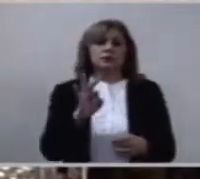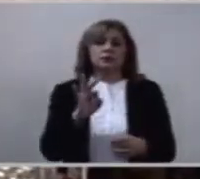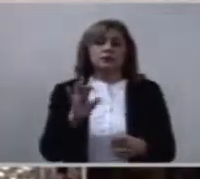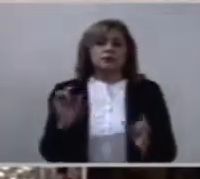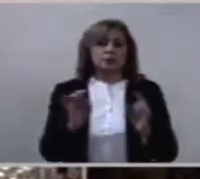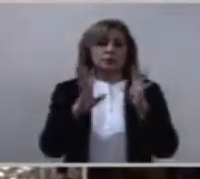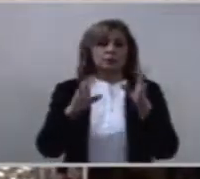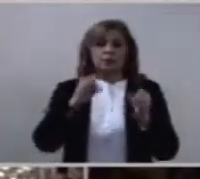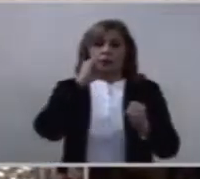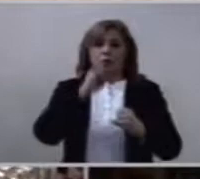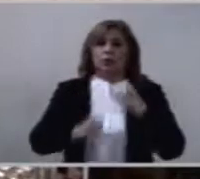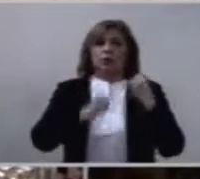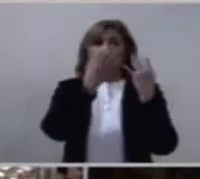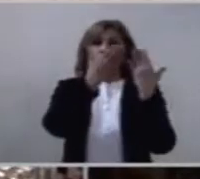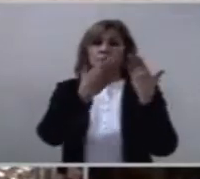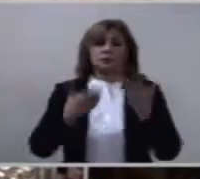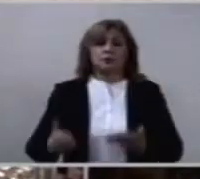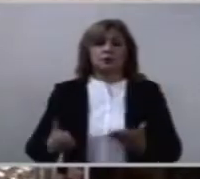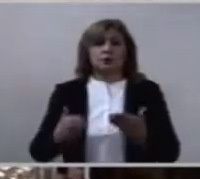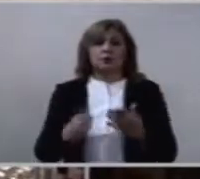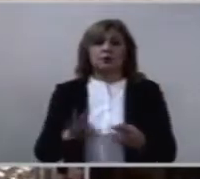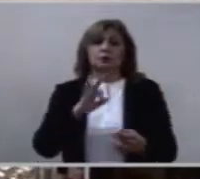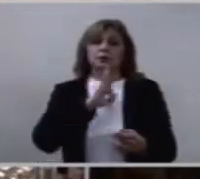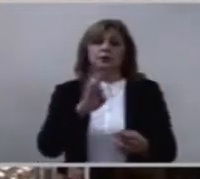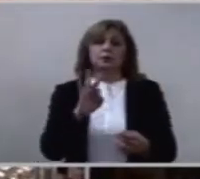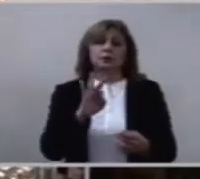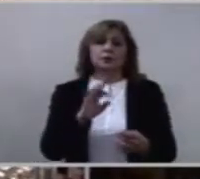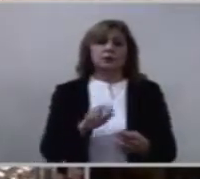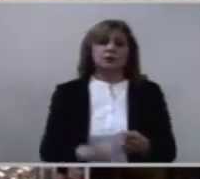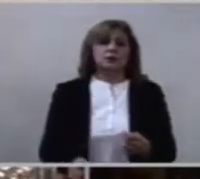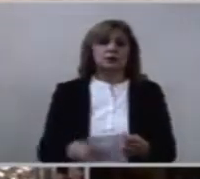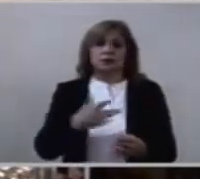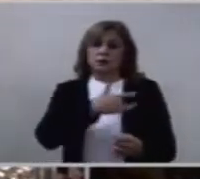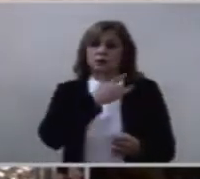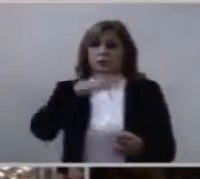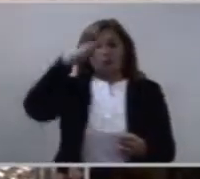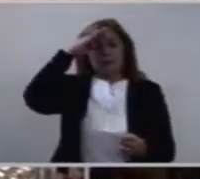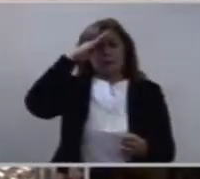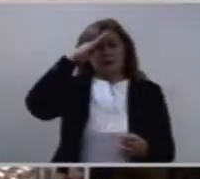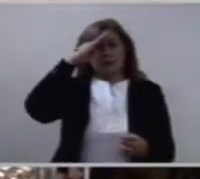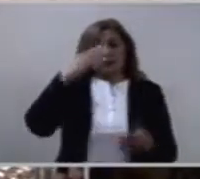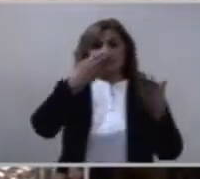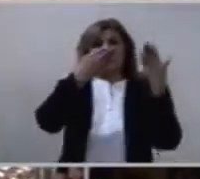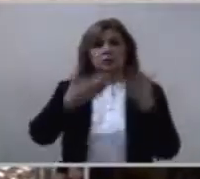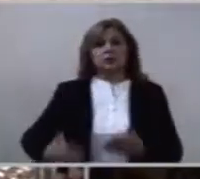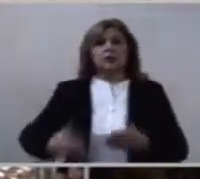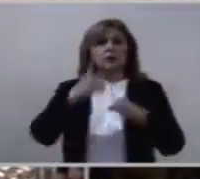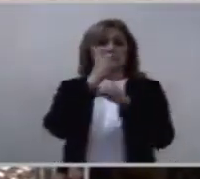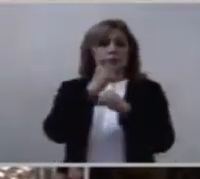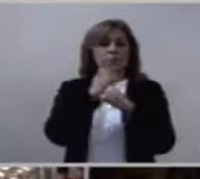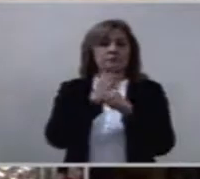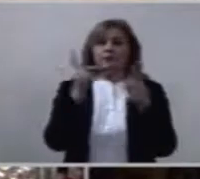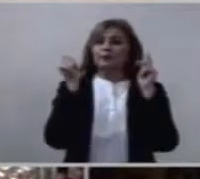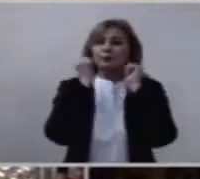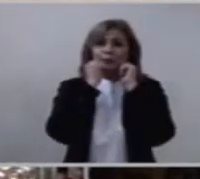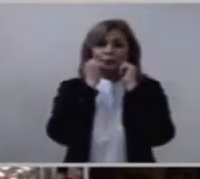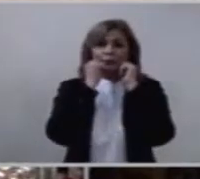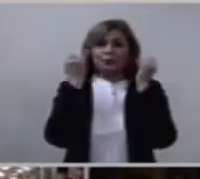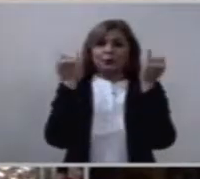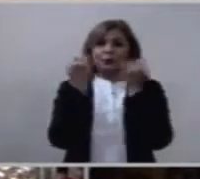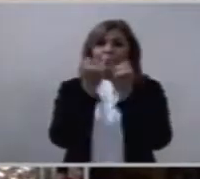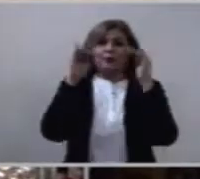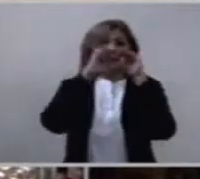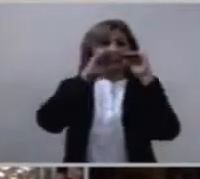en llegar, o puedes haber sido el primero. Para todos es